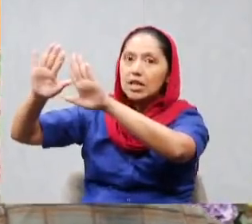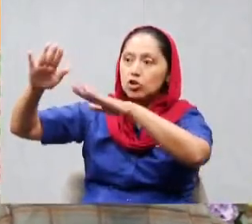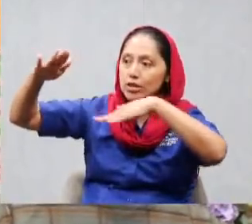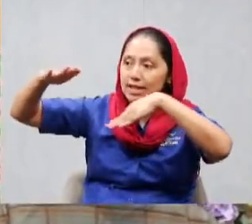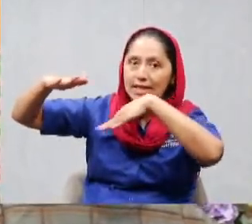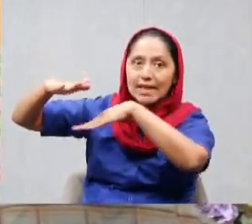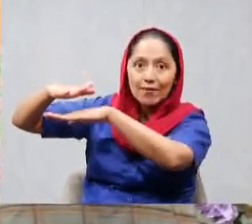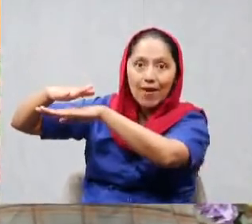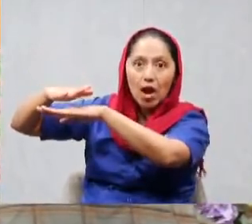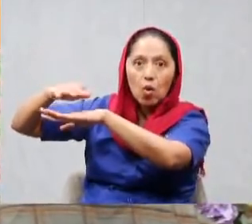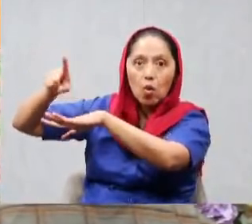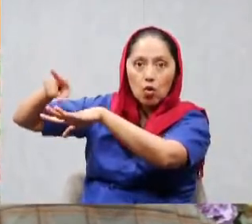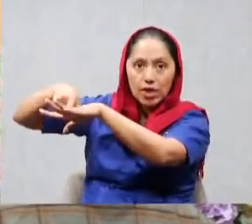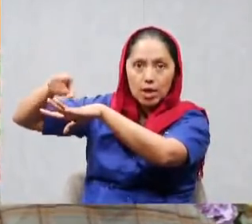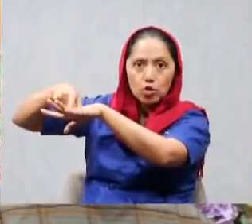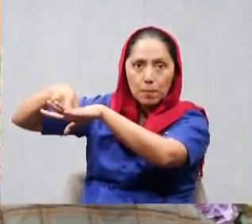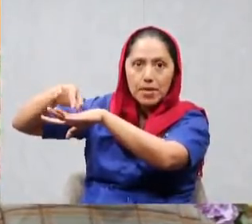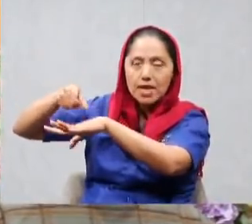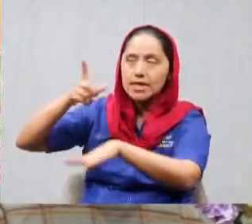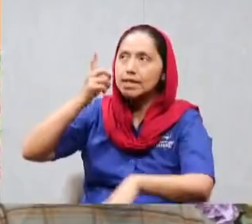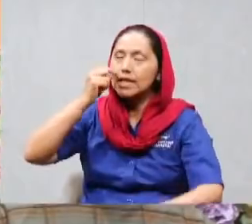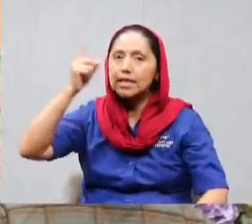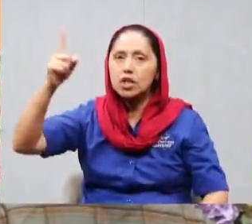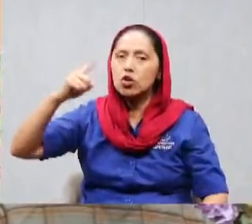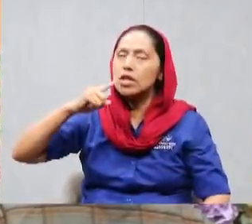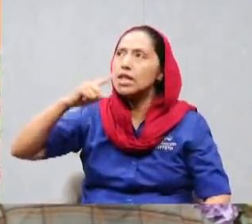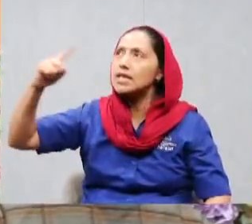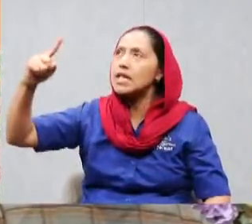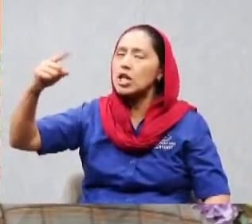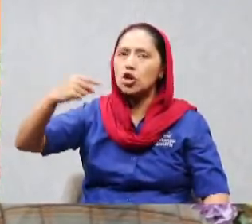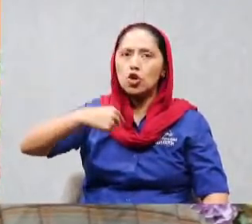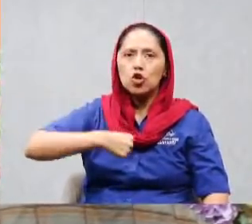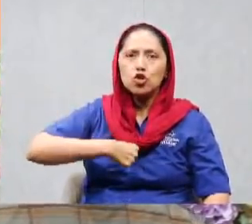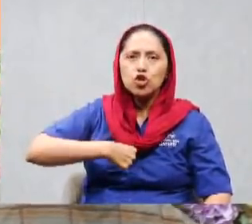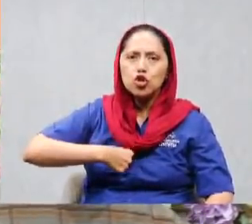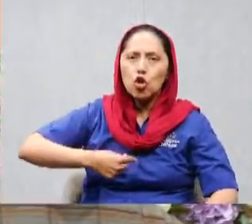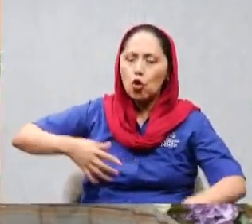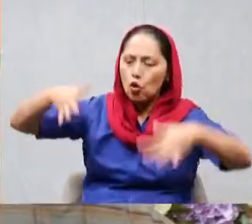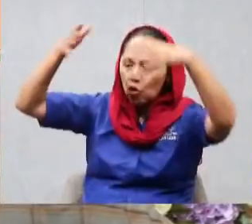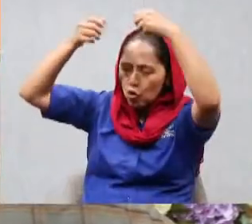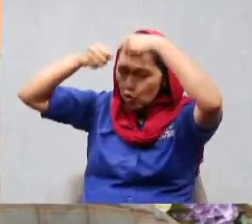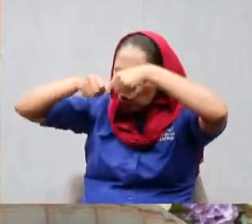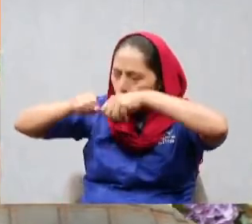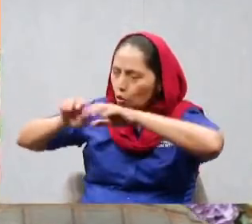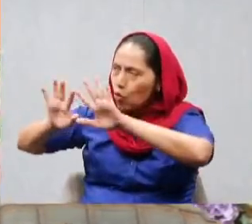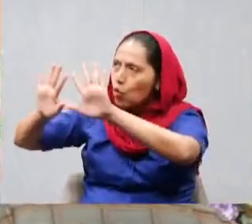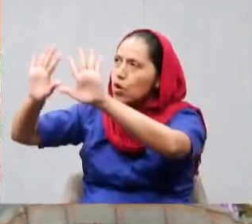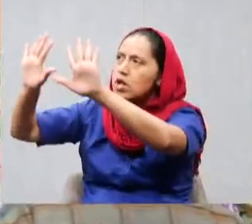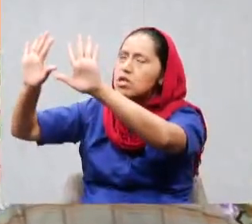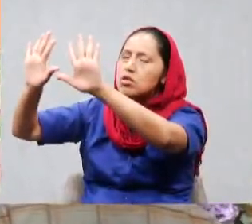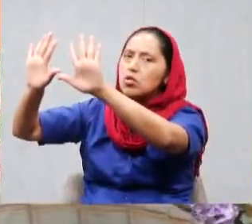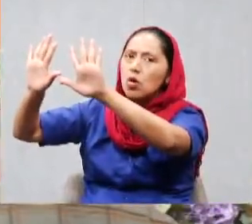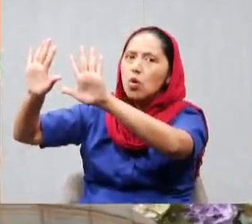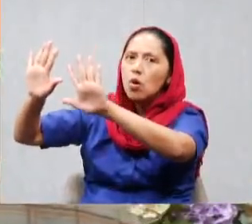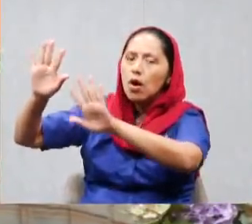Señor y dígale Señor me rindo a Ti rindo mis pensamientos delante de Ti